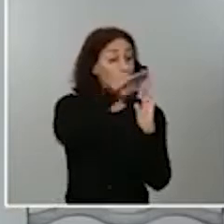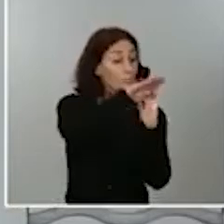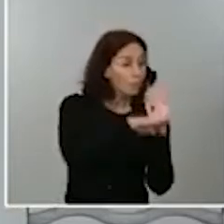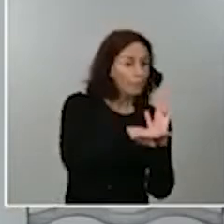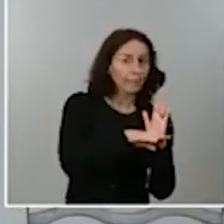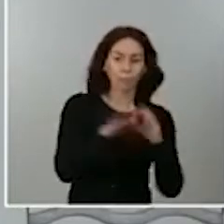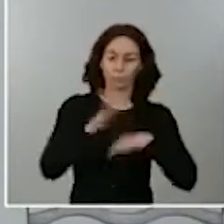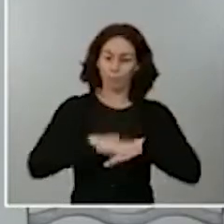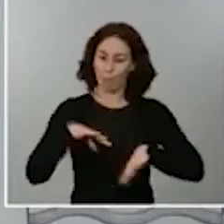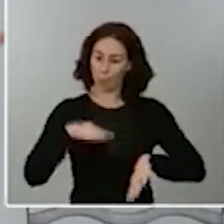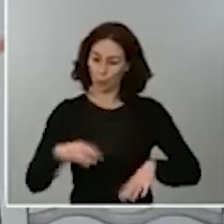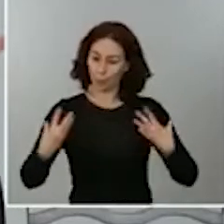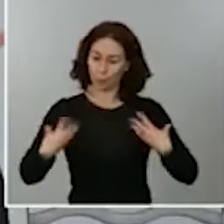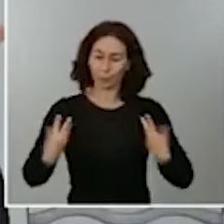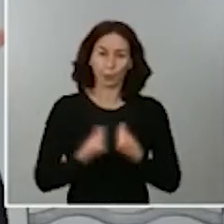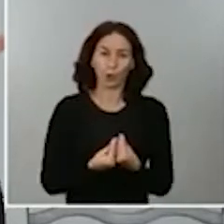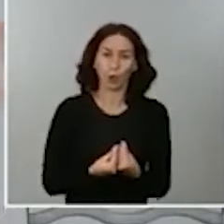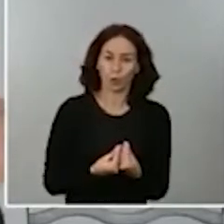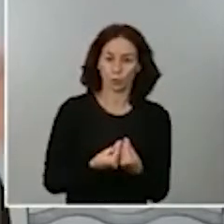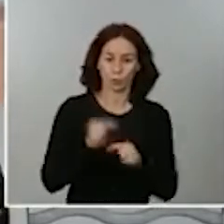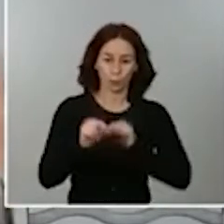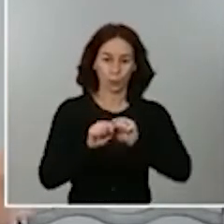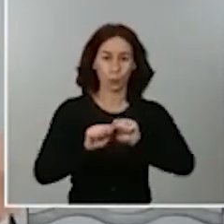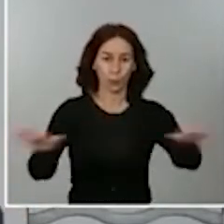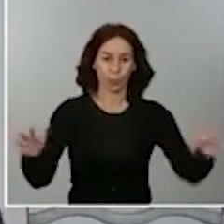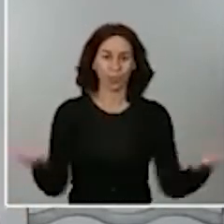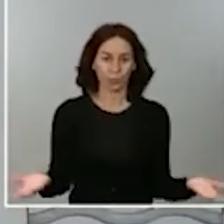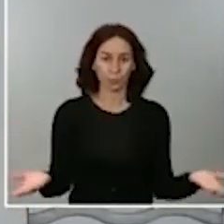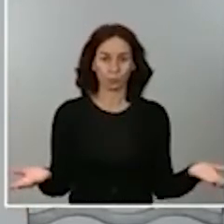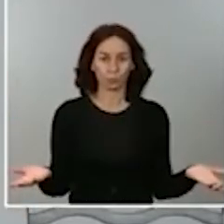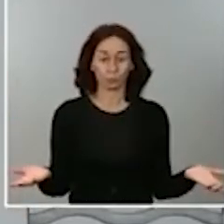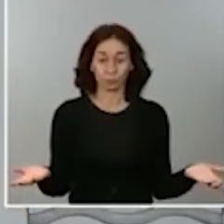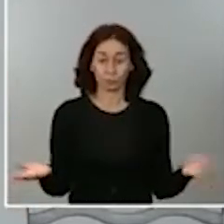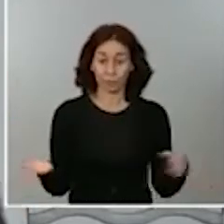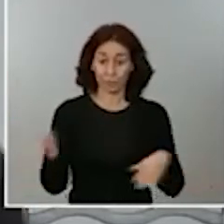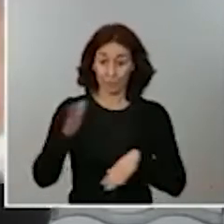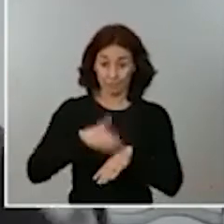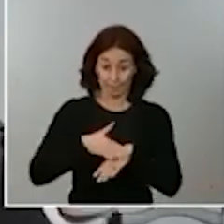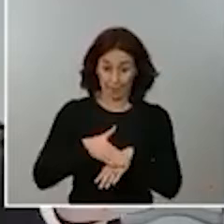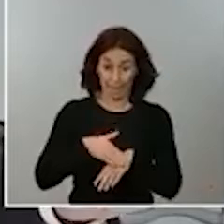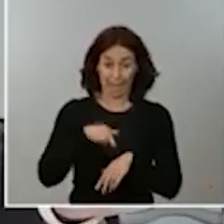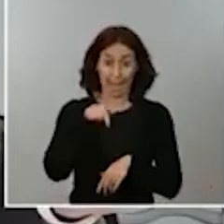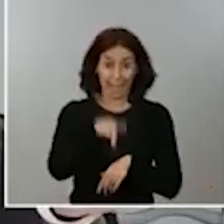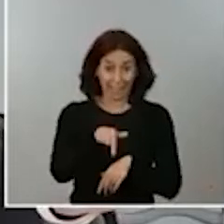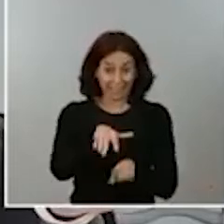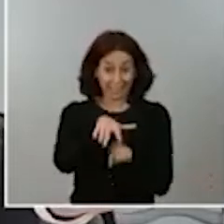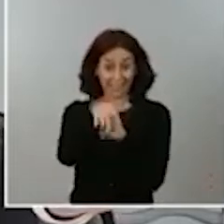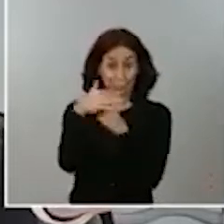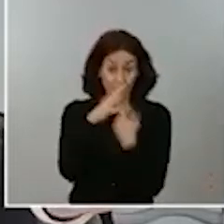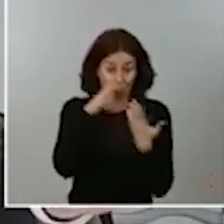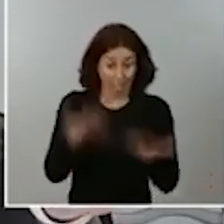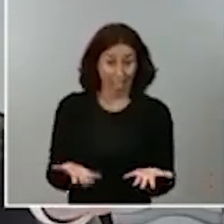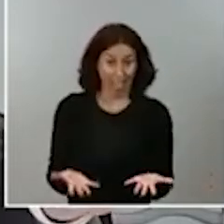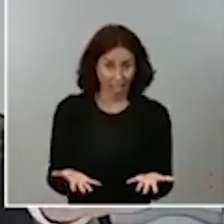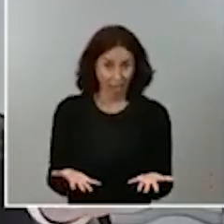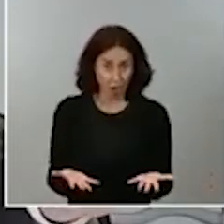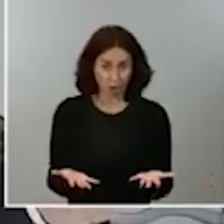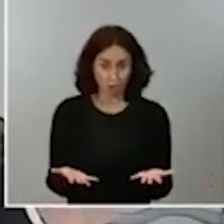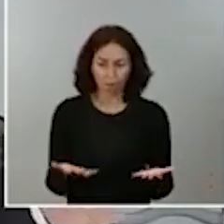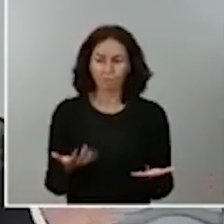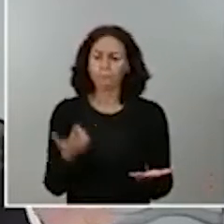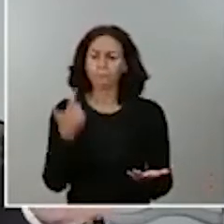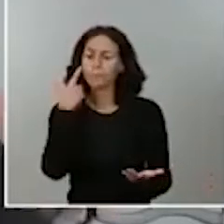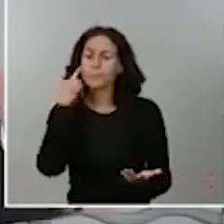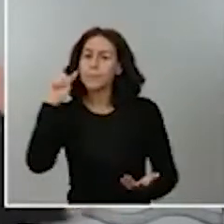conviver con el virus. Y la manera de combatir esta segunda ola es detectando muy precozmente los casos de personas